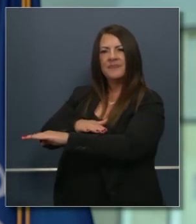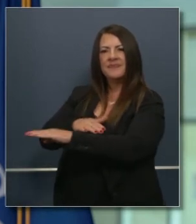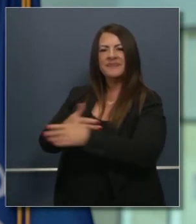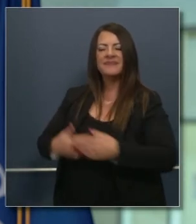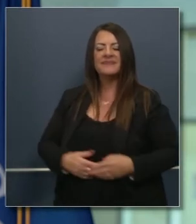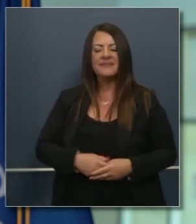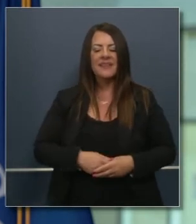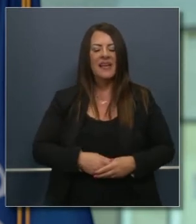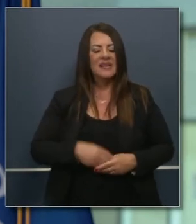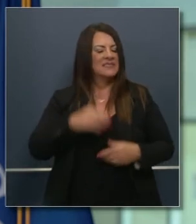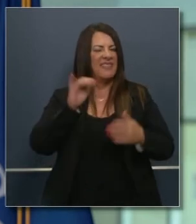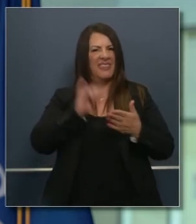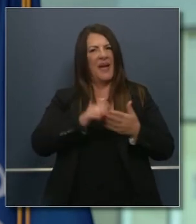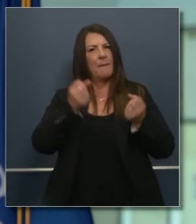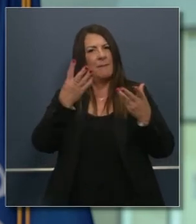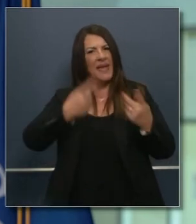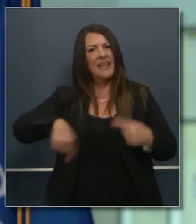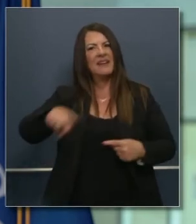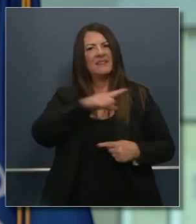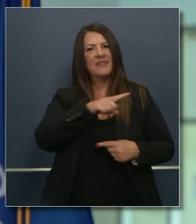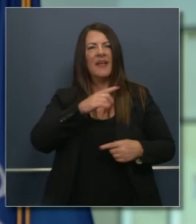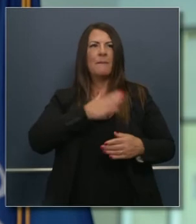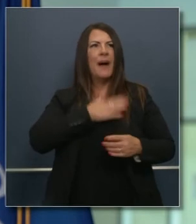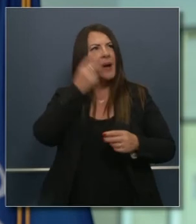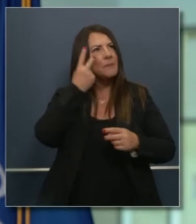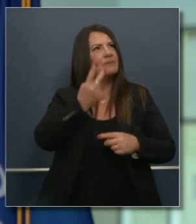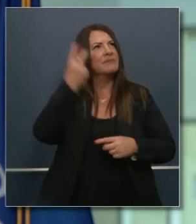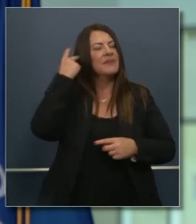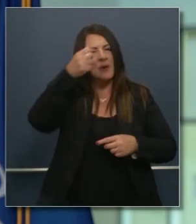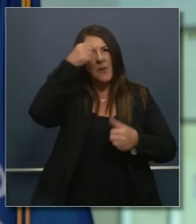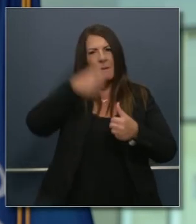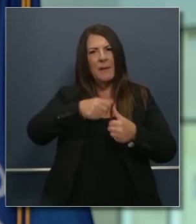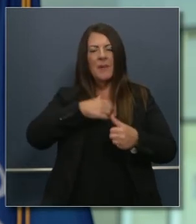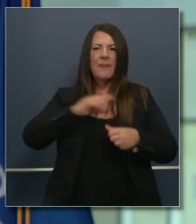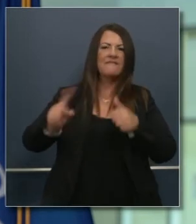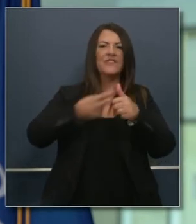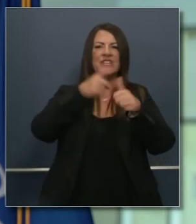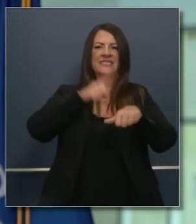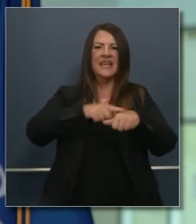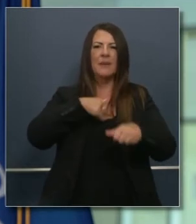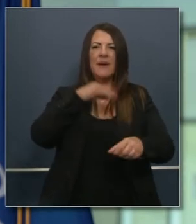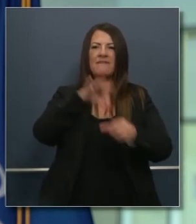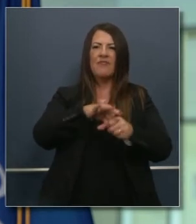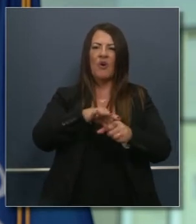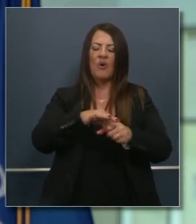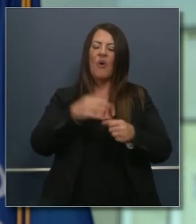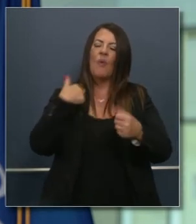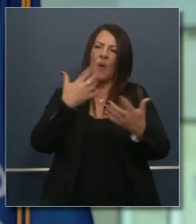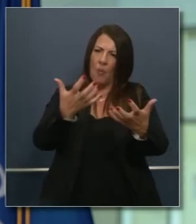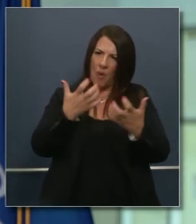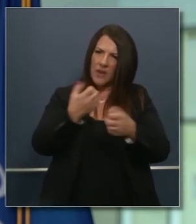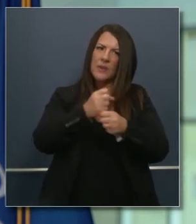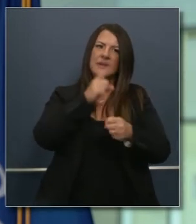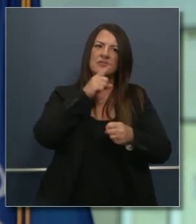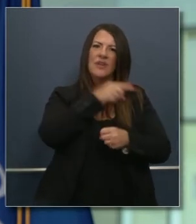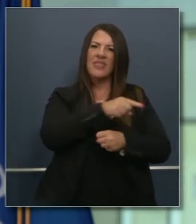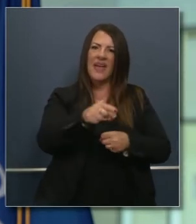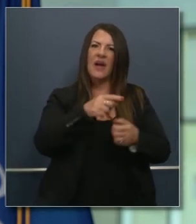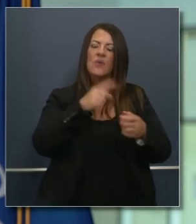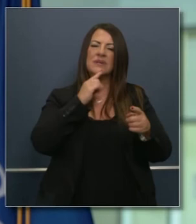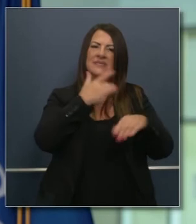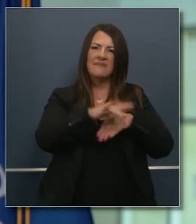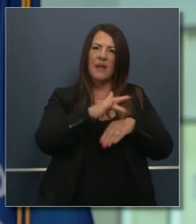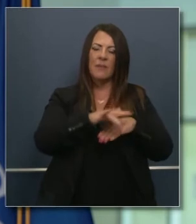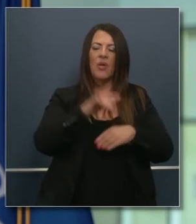profundamente es algo que tengo yo en mi memoria desde la primera vez que fui capaz de votar y queremos entonces proporcionar ese punto de acceso también